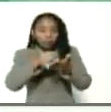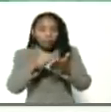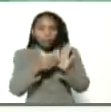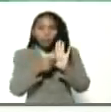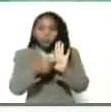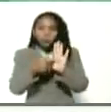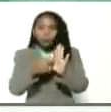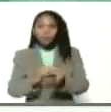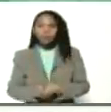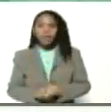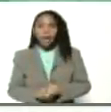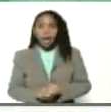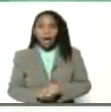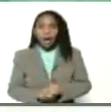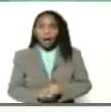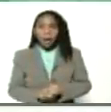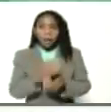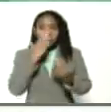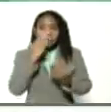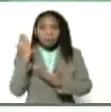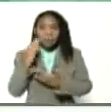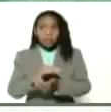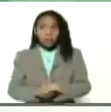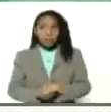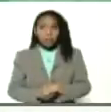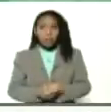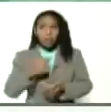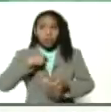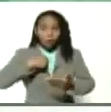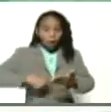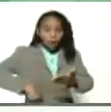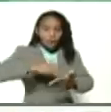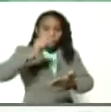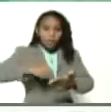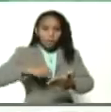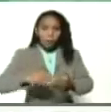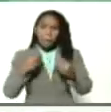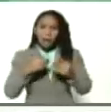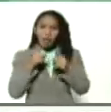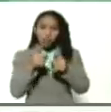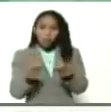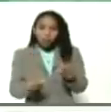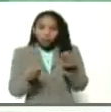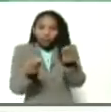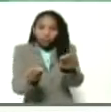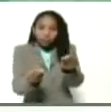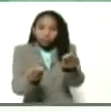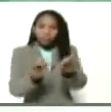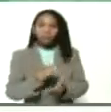Aquí va, fíjense. Aquí firmo para su entrega